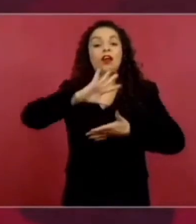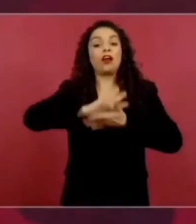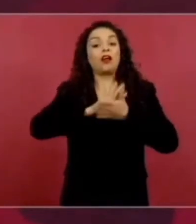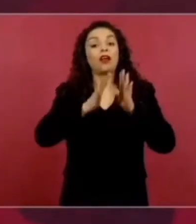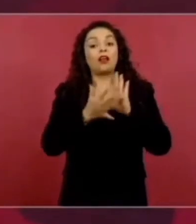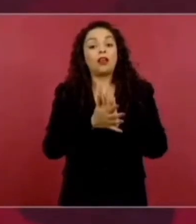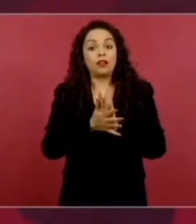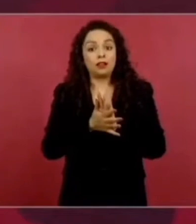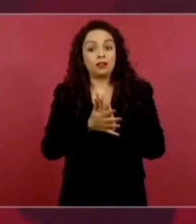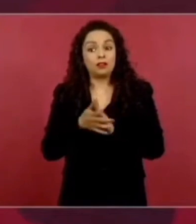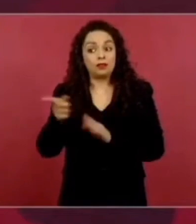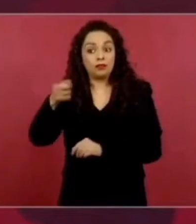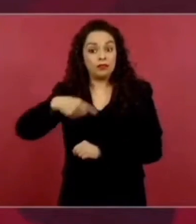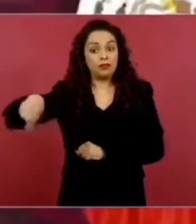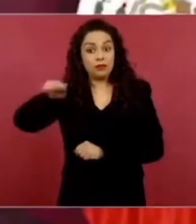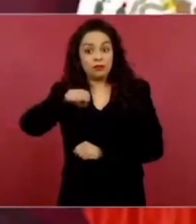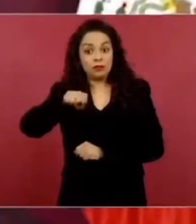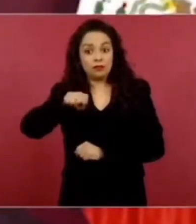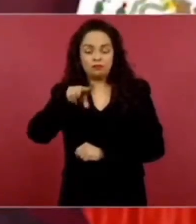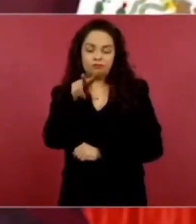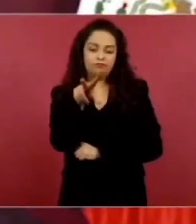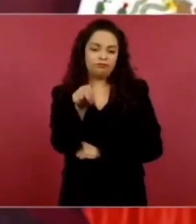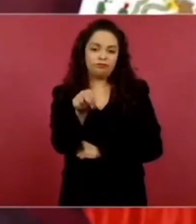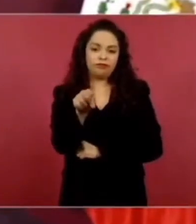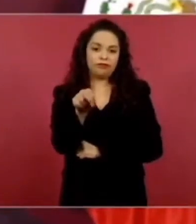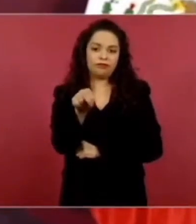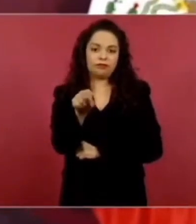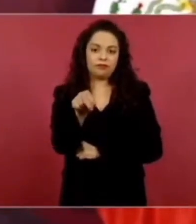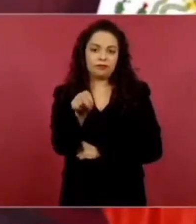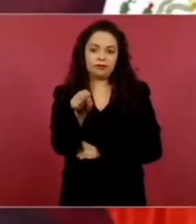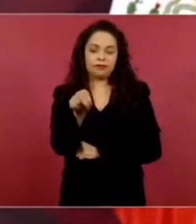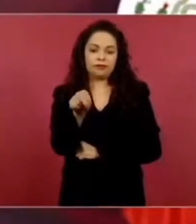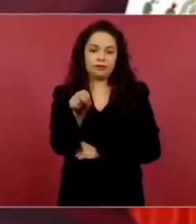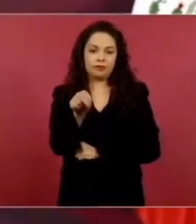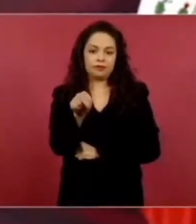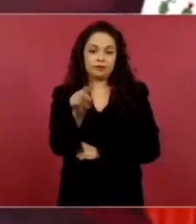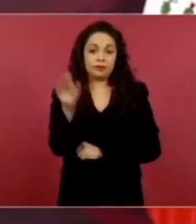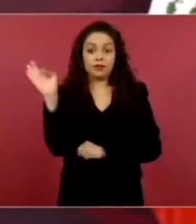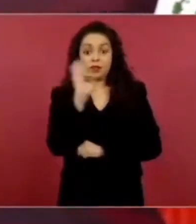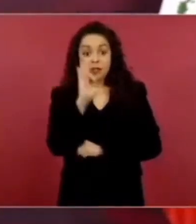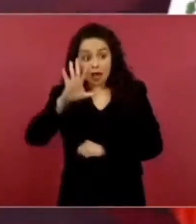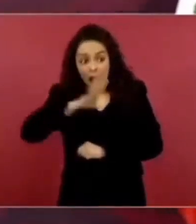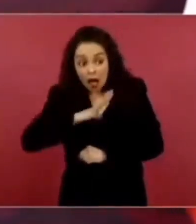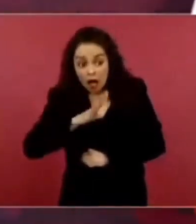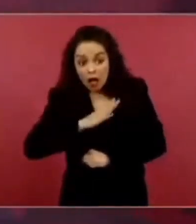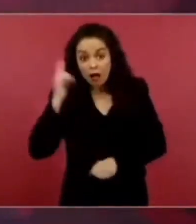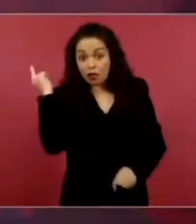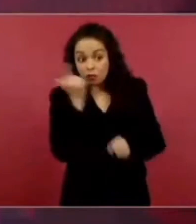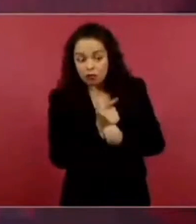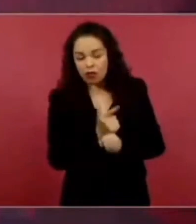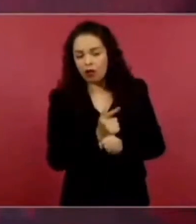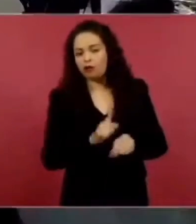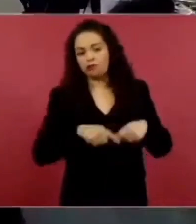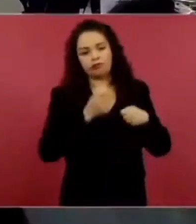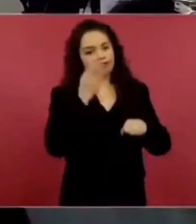delincuentes entonces es cuestión de que vayamos avanzando